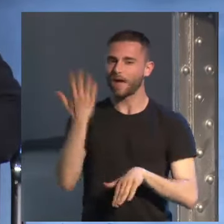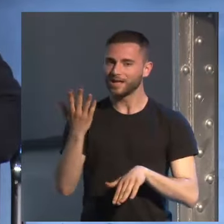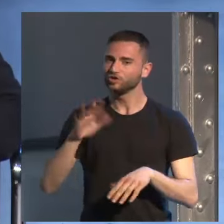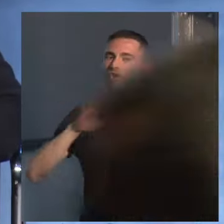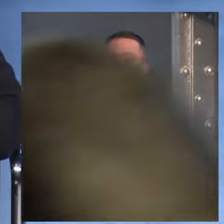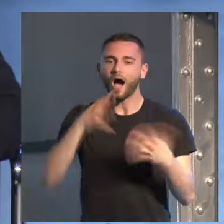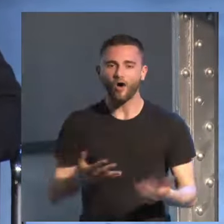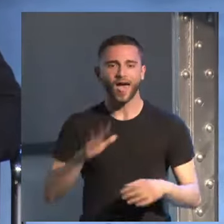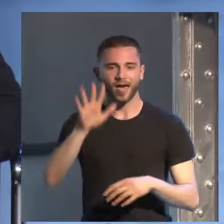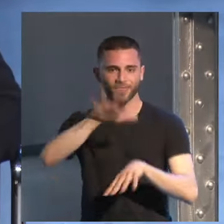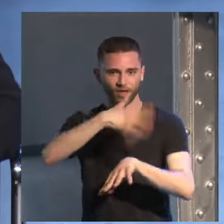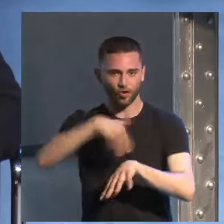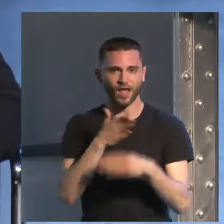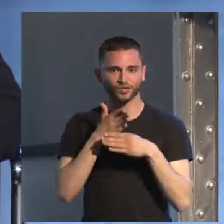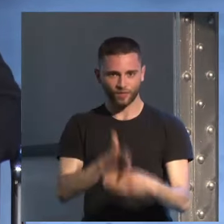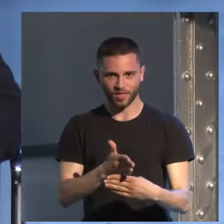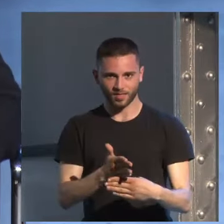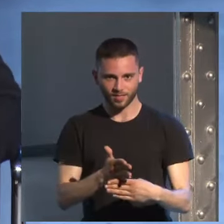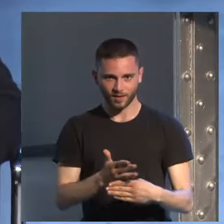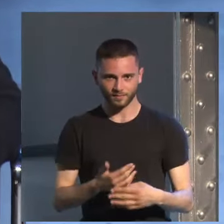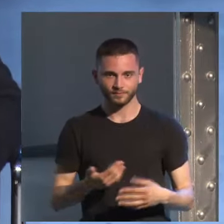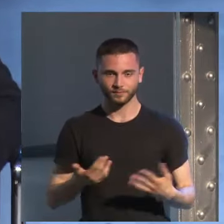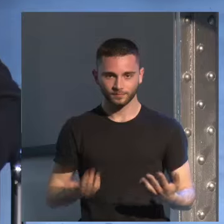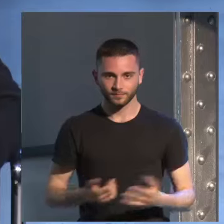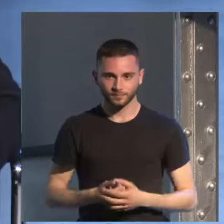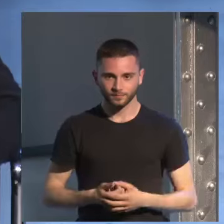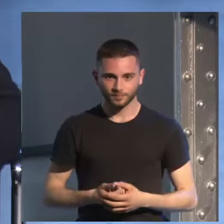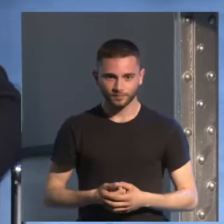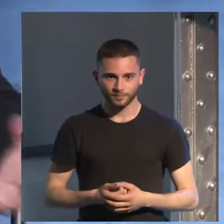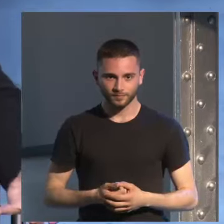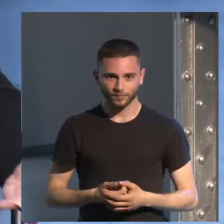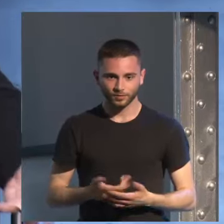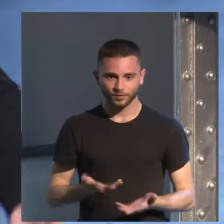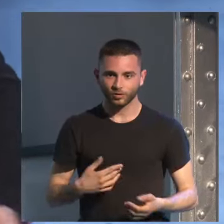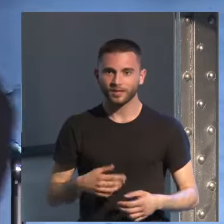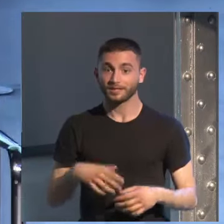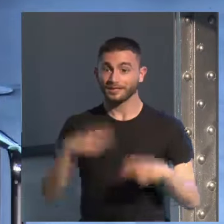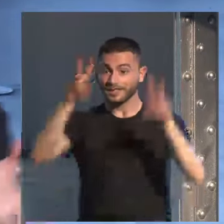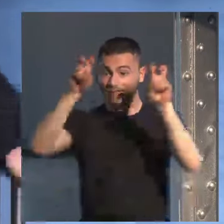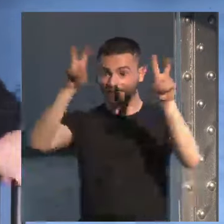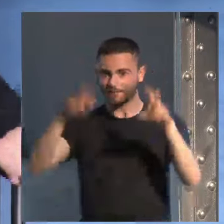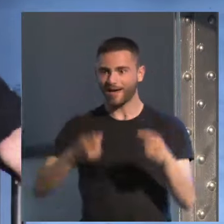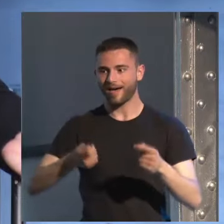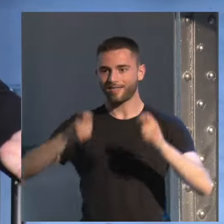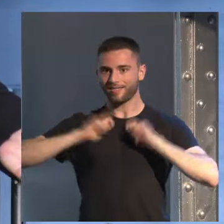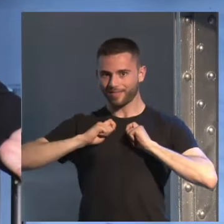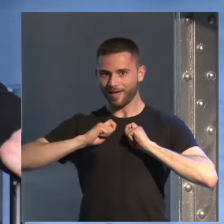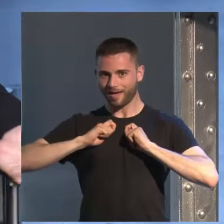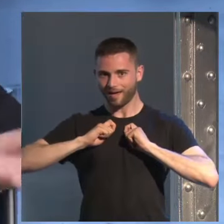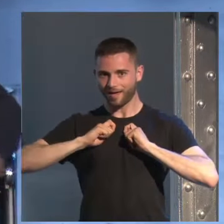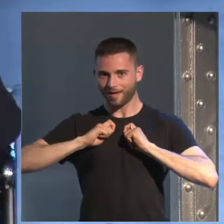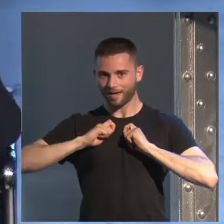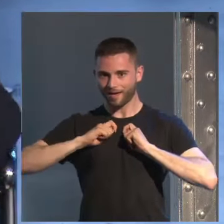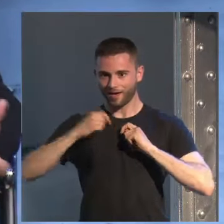Y es cuando realmente esa vida me impone un tema. No podría vivir cada día